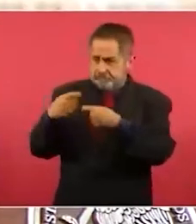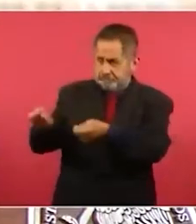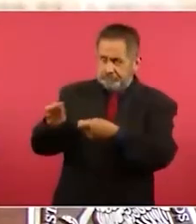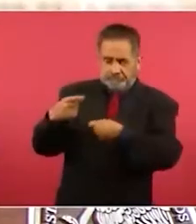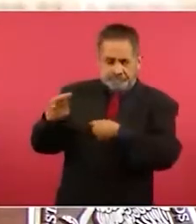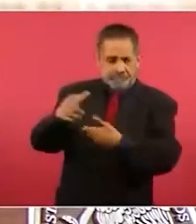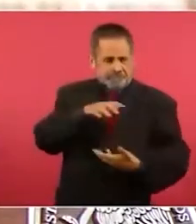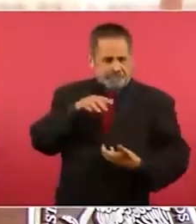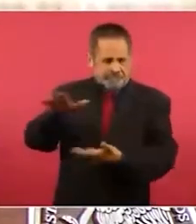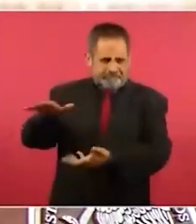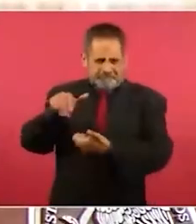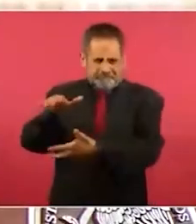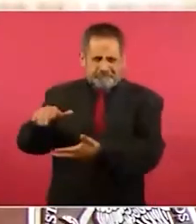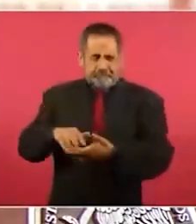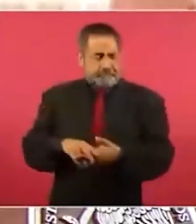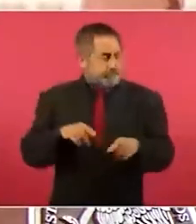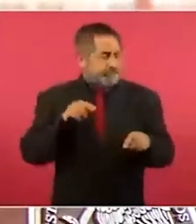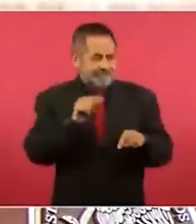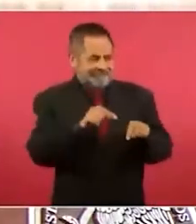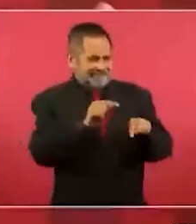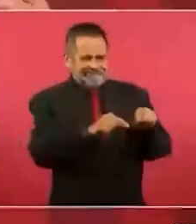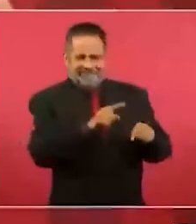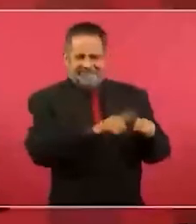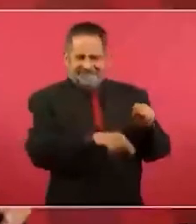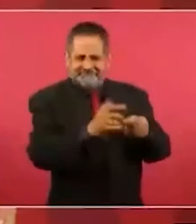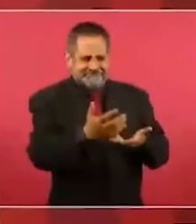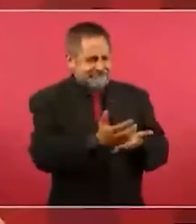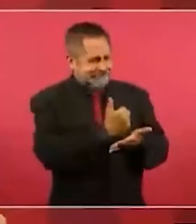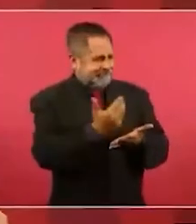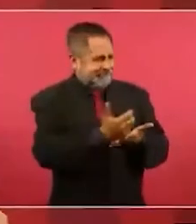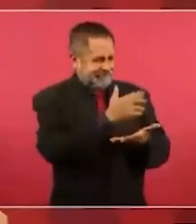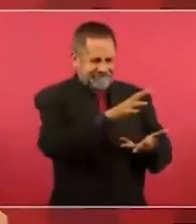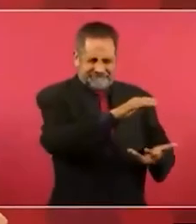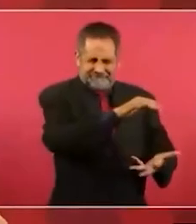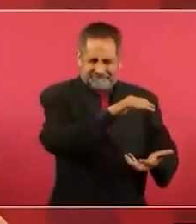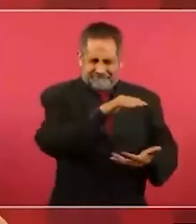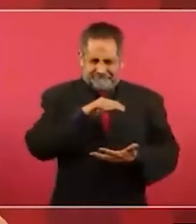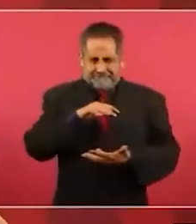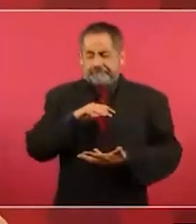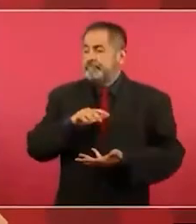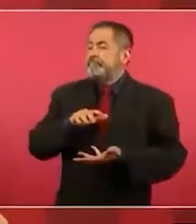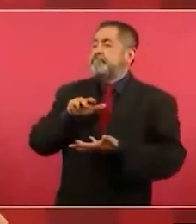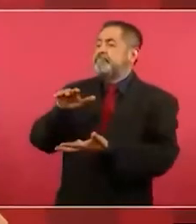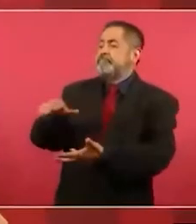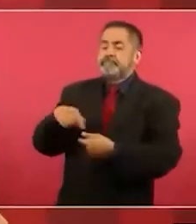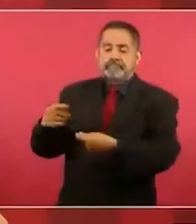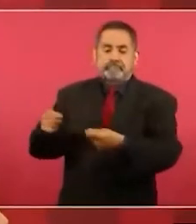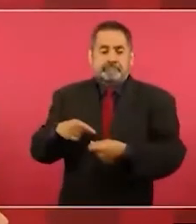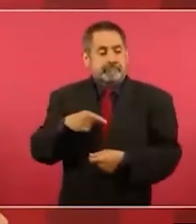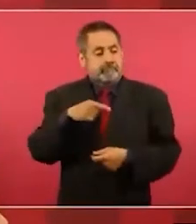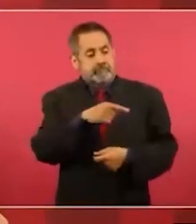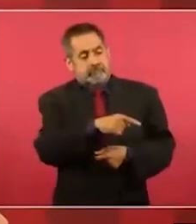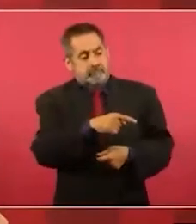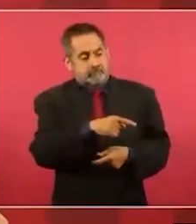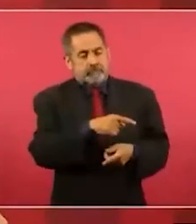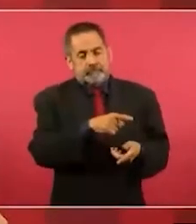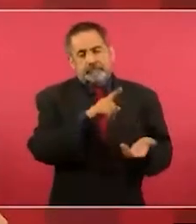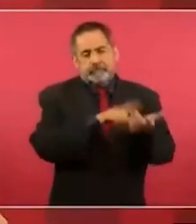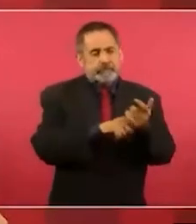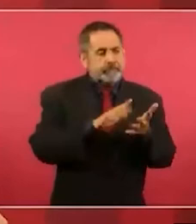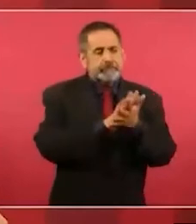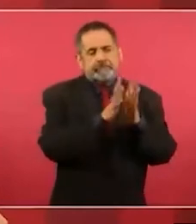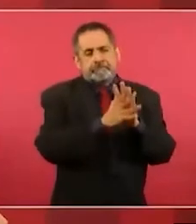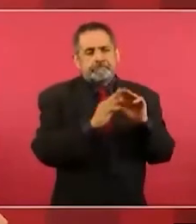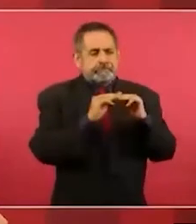Todo lo que Se Obtiene Que es de procedencia Ilícita